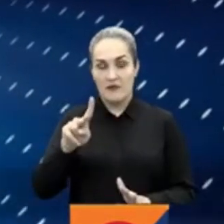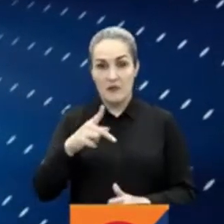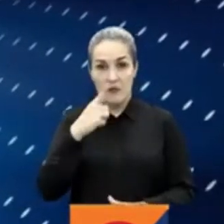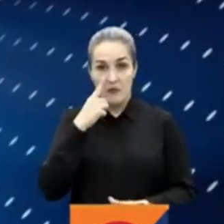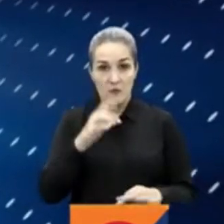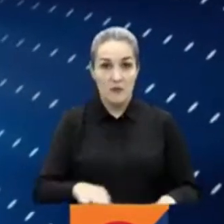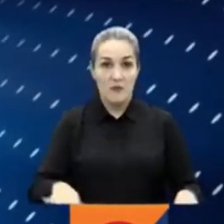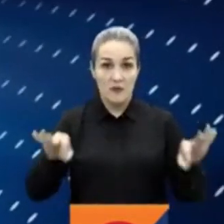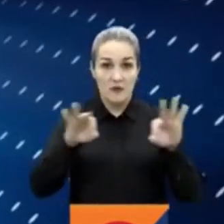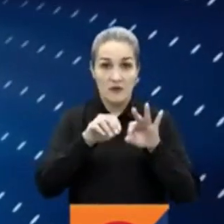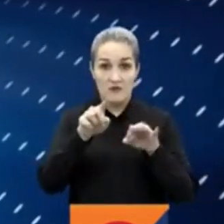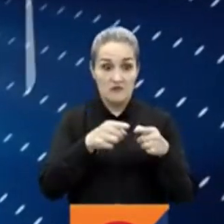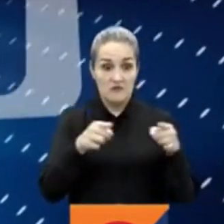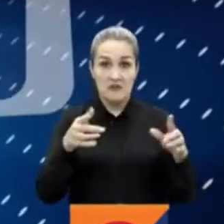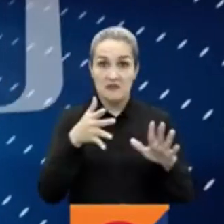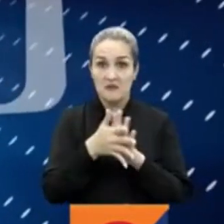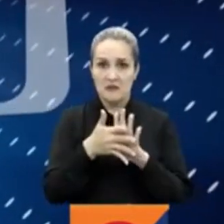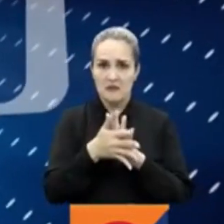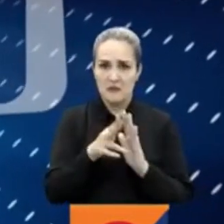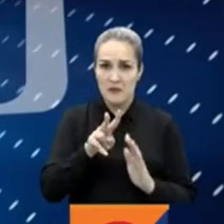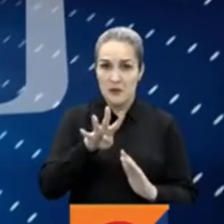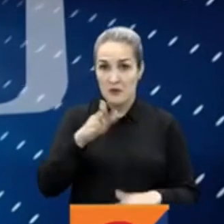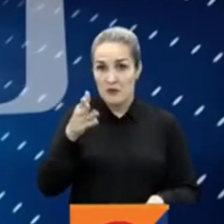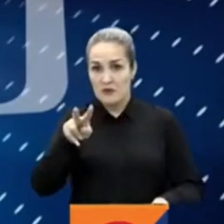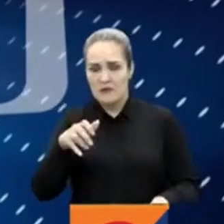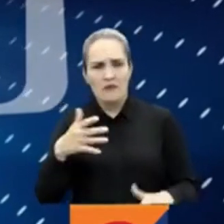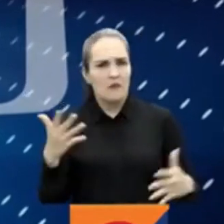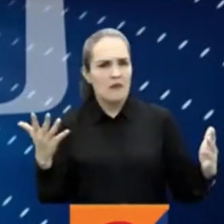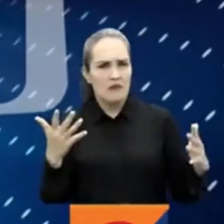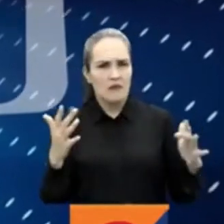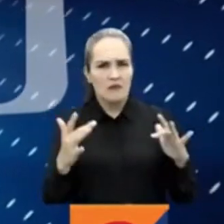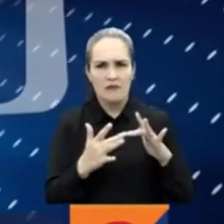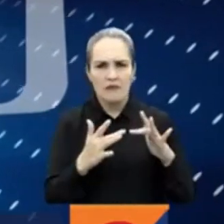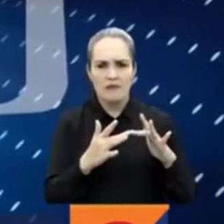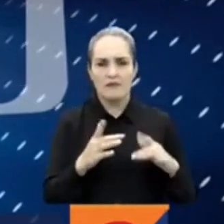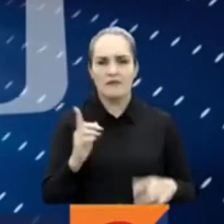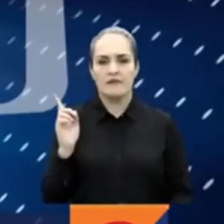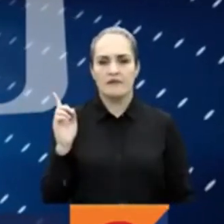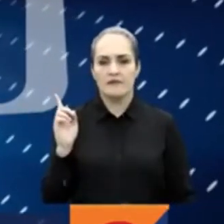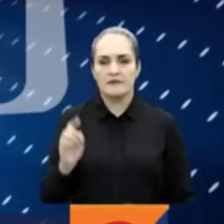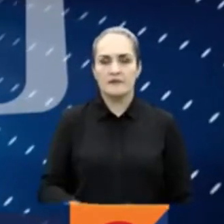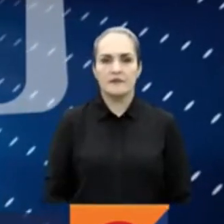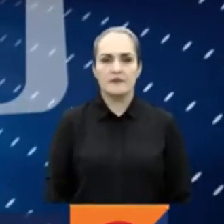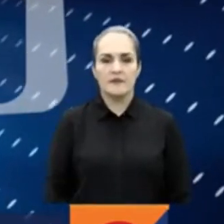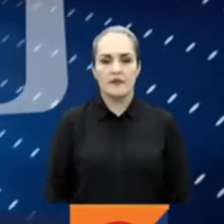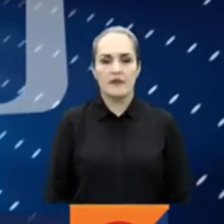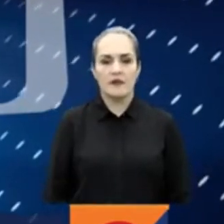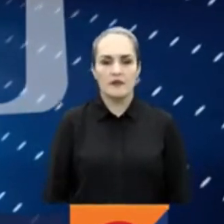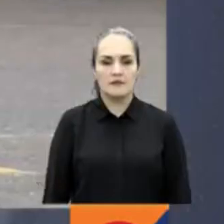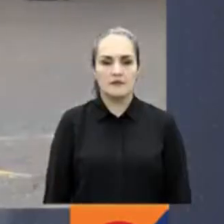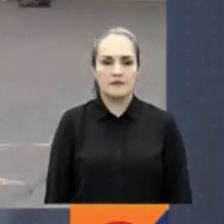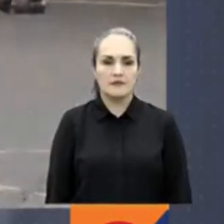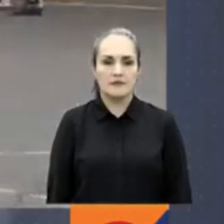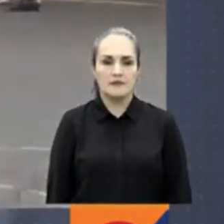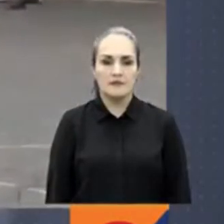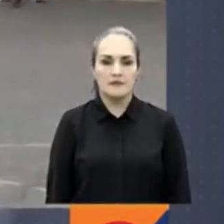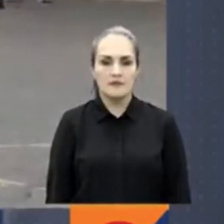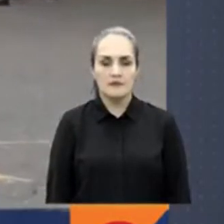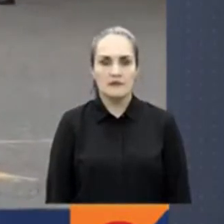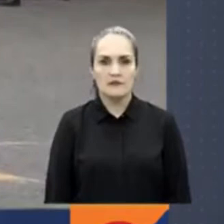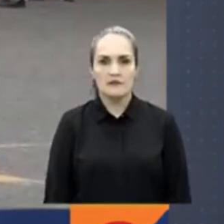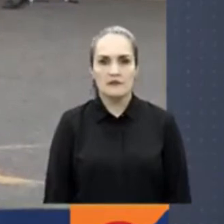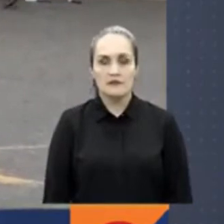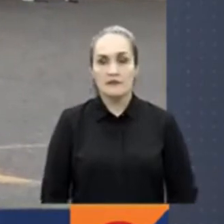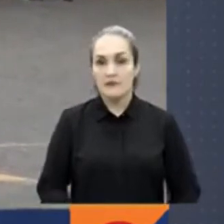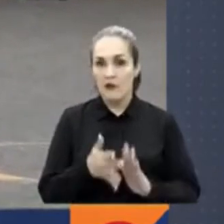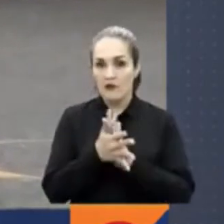importante, si quiere seguir informado 24-7, nos encuentra en todas nuestras redes sociales como RTVC Noticias. En nuestro